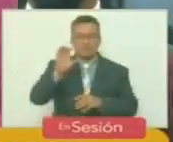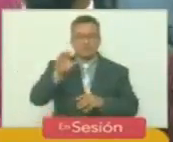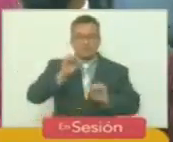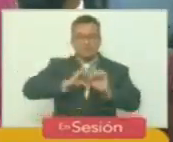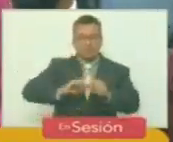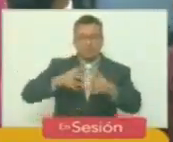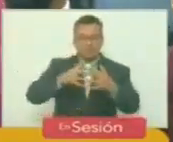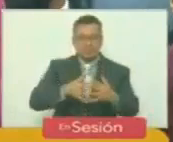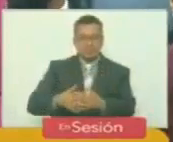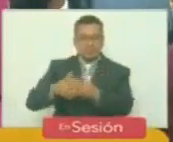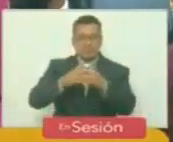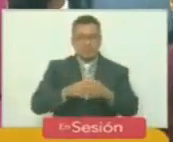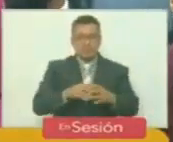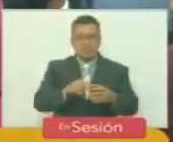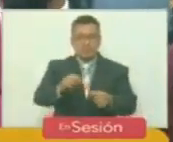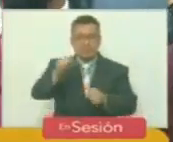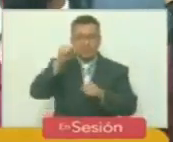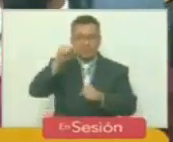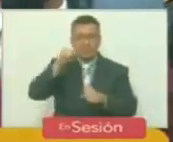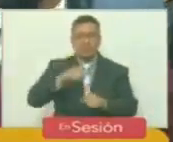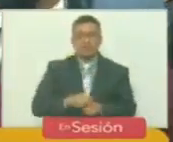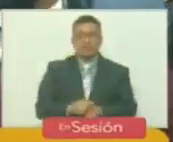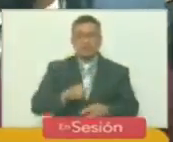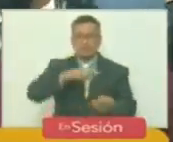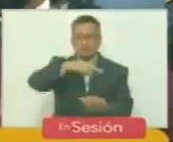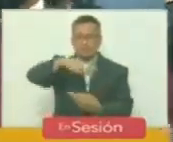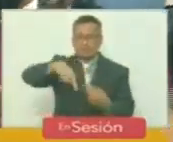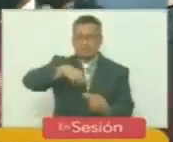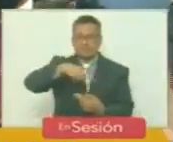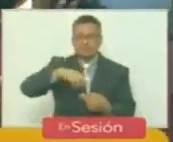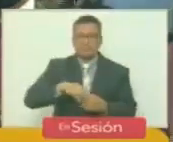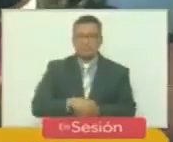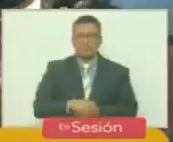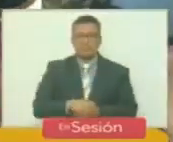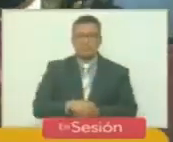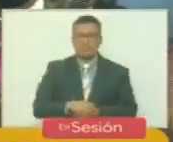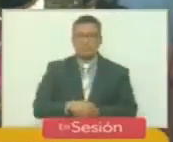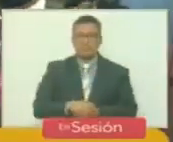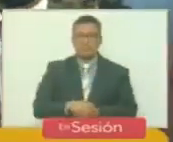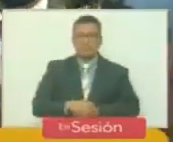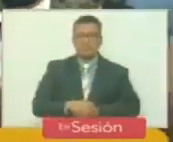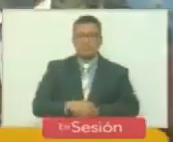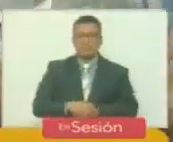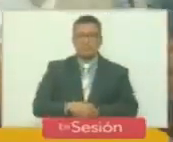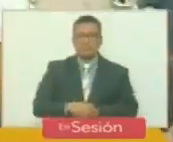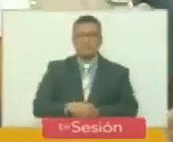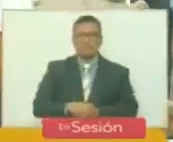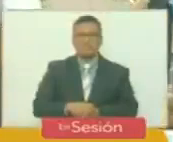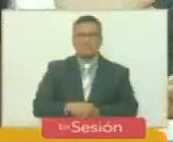antiimperialista, socialista, revolucionario, que durante